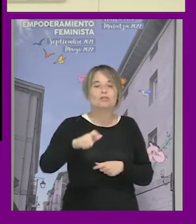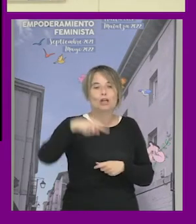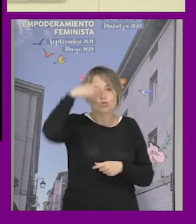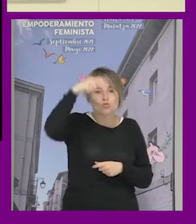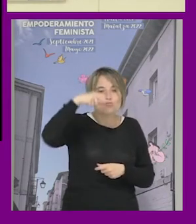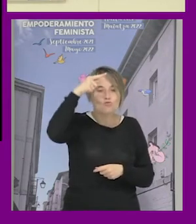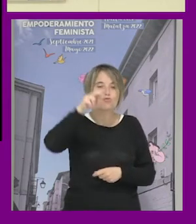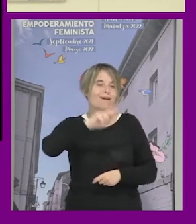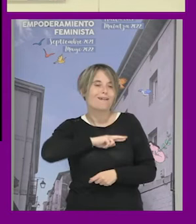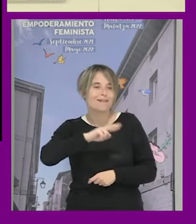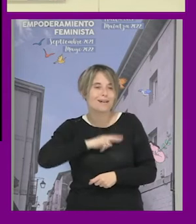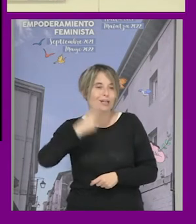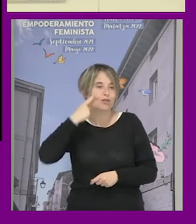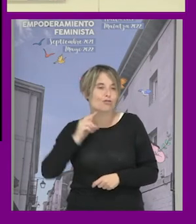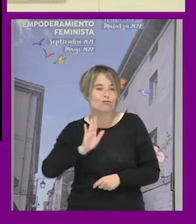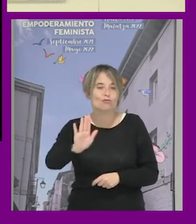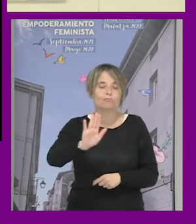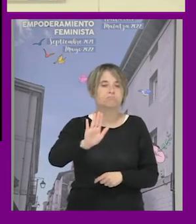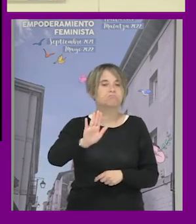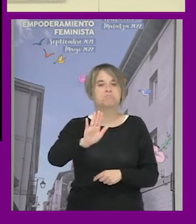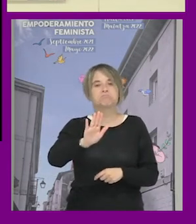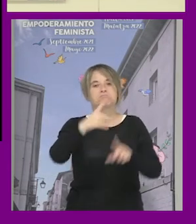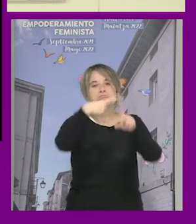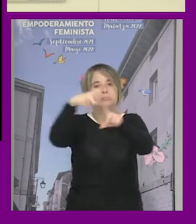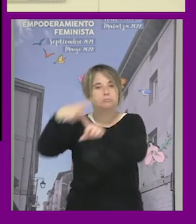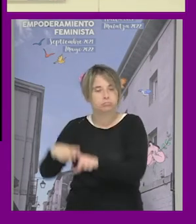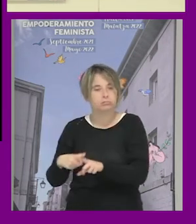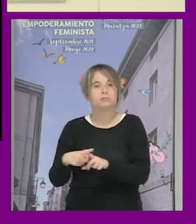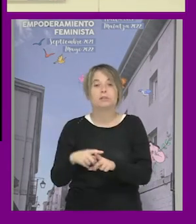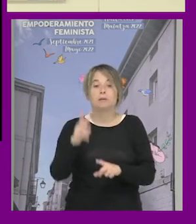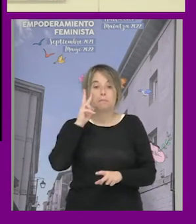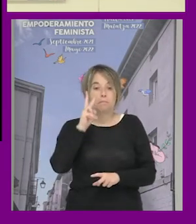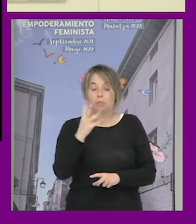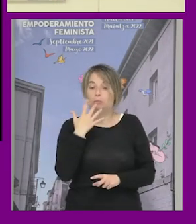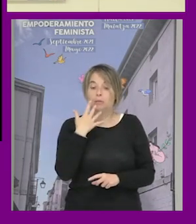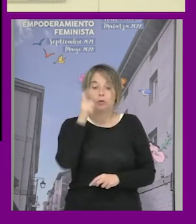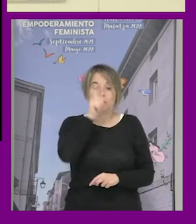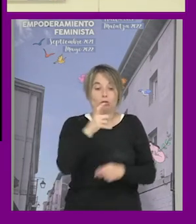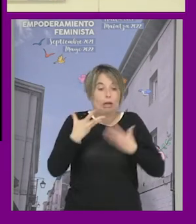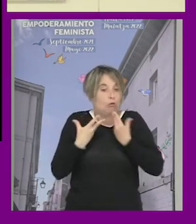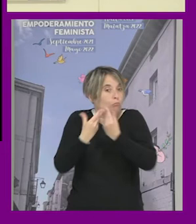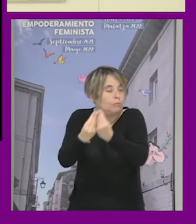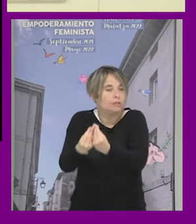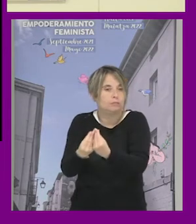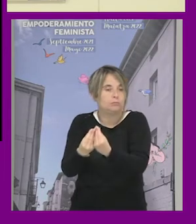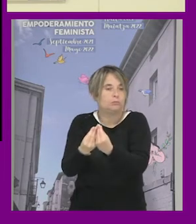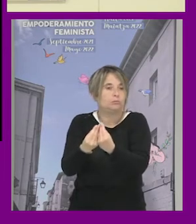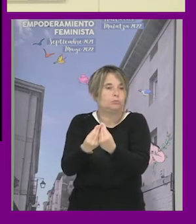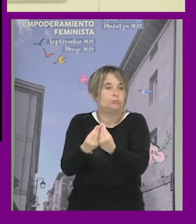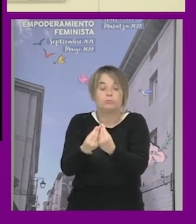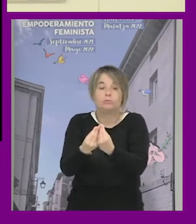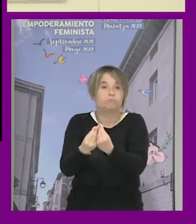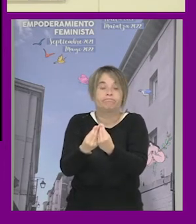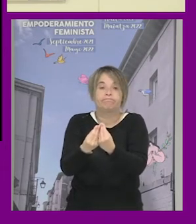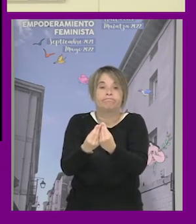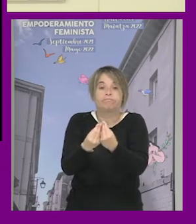religiosos no dominantes en nuestro entorno y vemos que las personas que hacen este acompañamiento tienen muy pocas